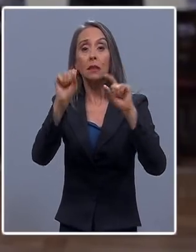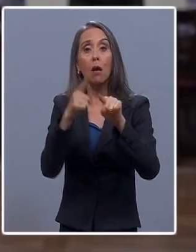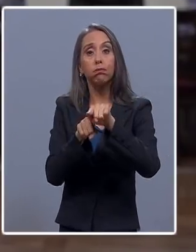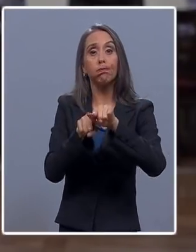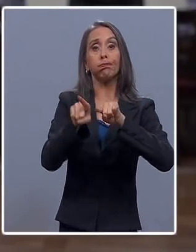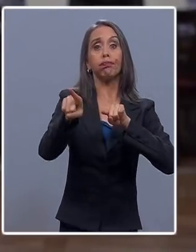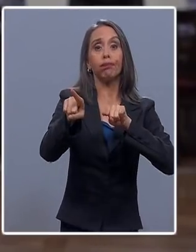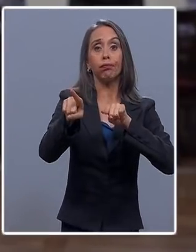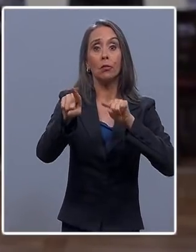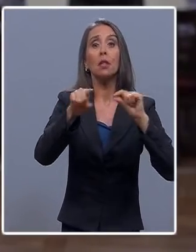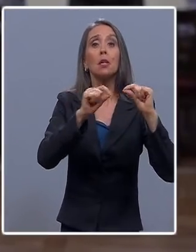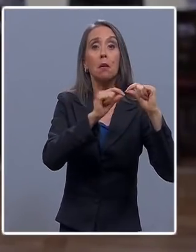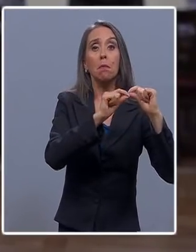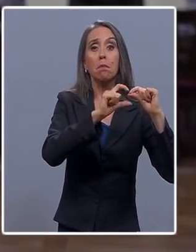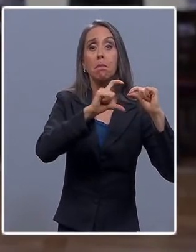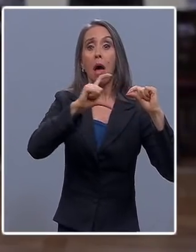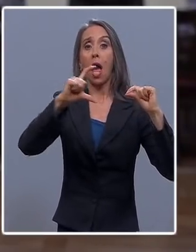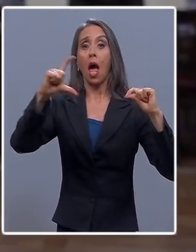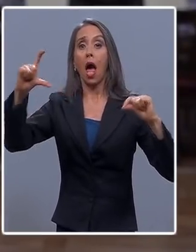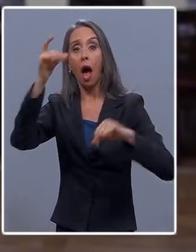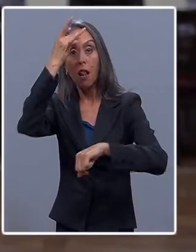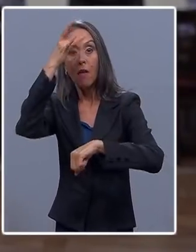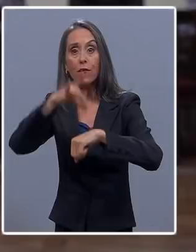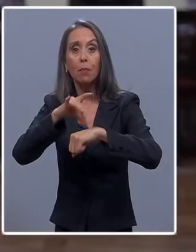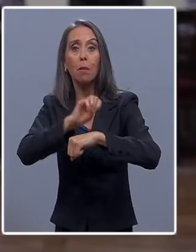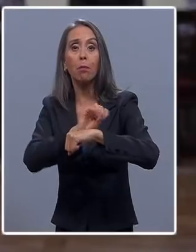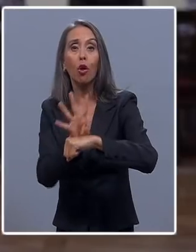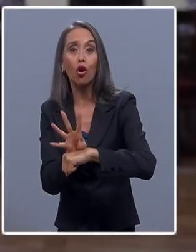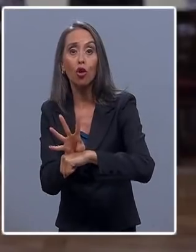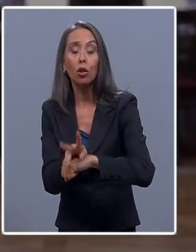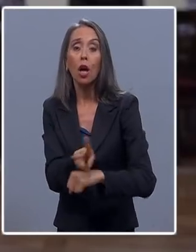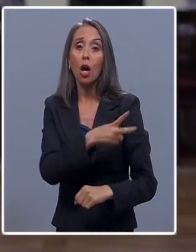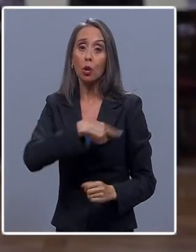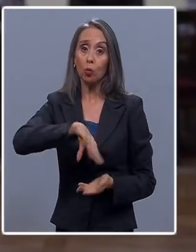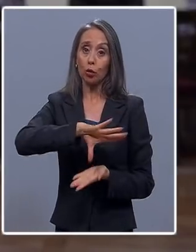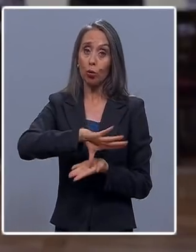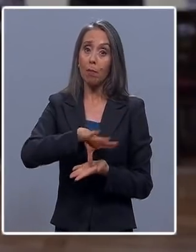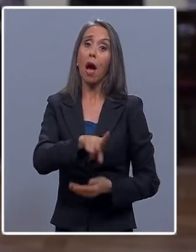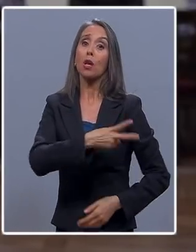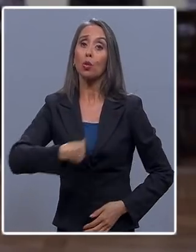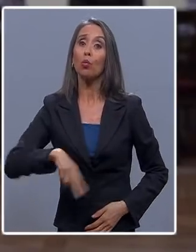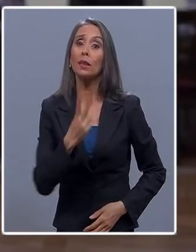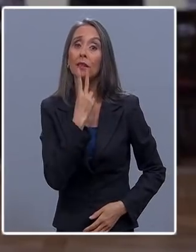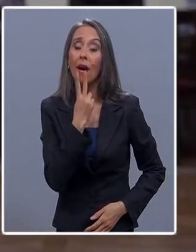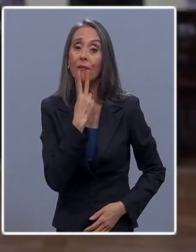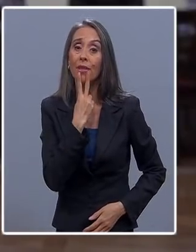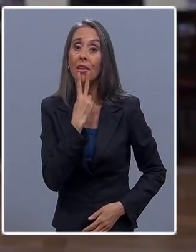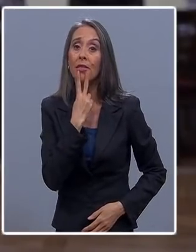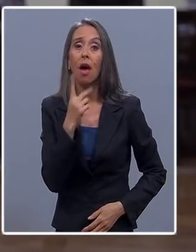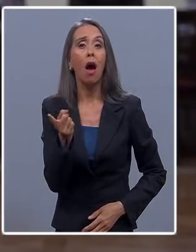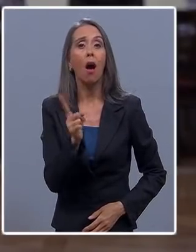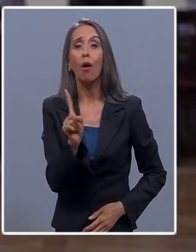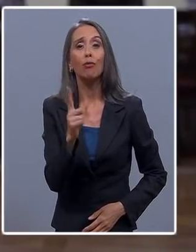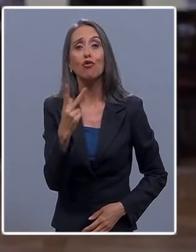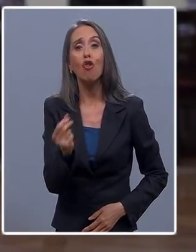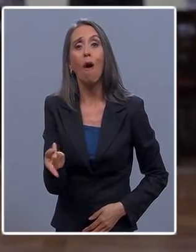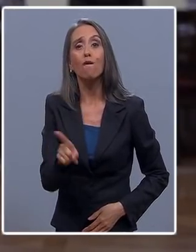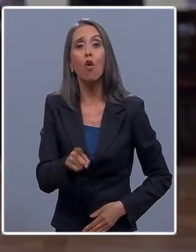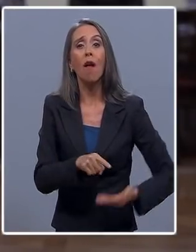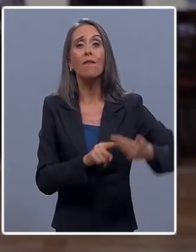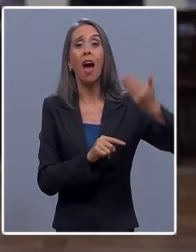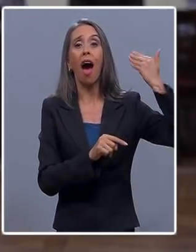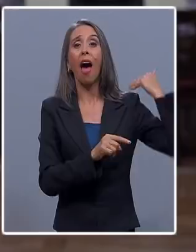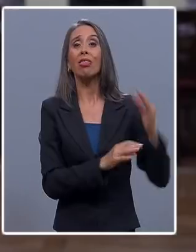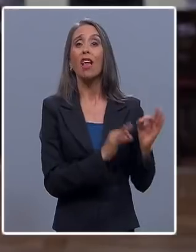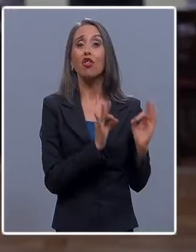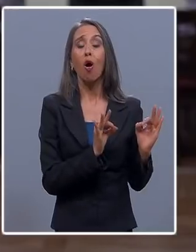en la curva de avance de esta enfermedad. Nuestro país y nuestras vidas no volverán a la antigua normalidad por